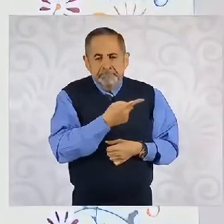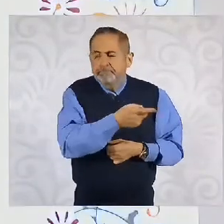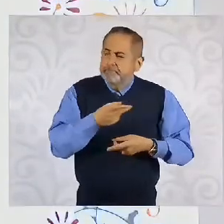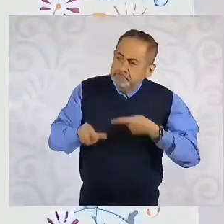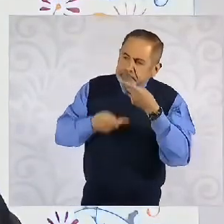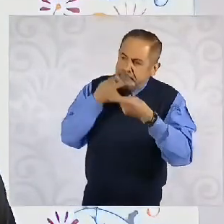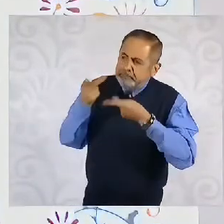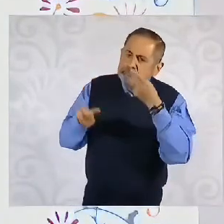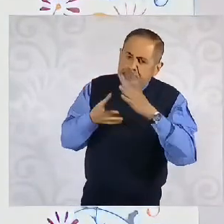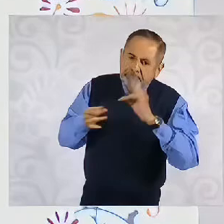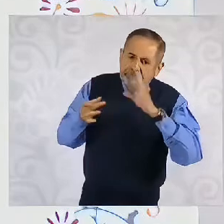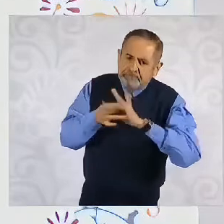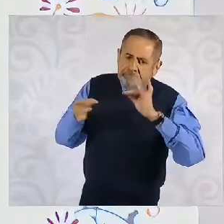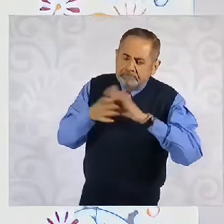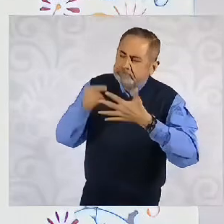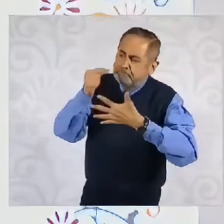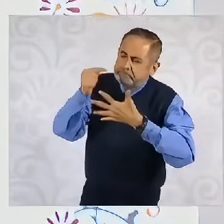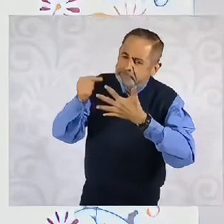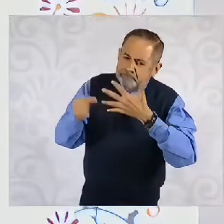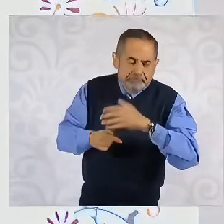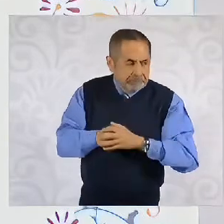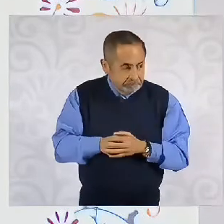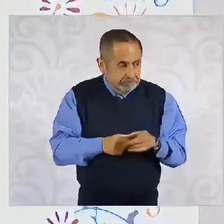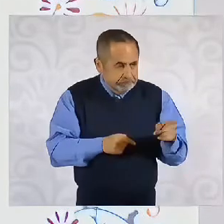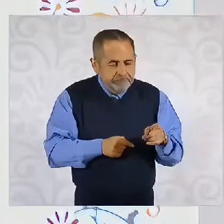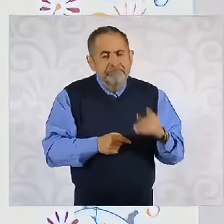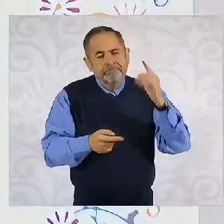Y de ahí, pues, se selecciona otro grupo.